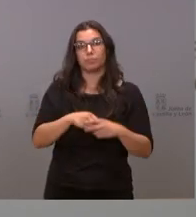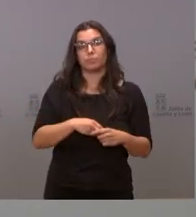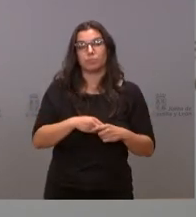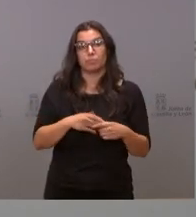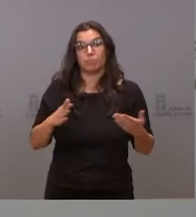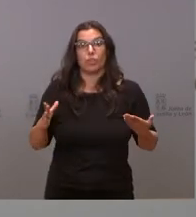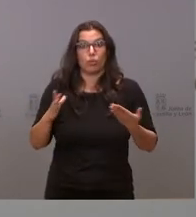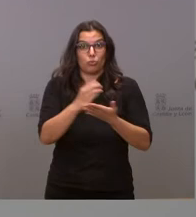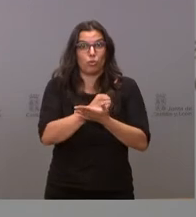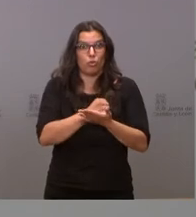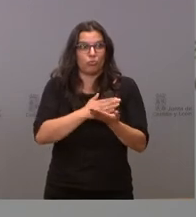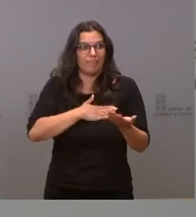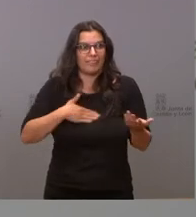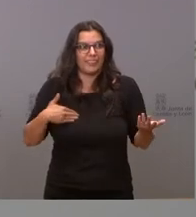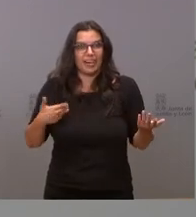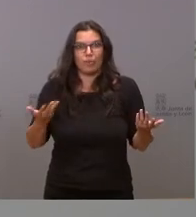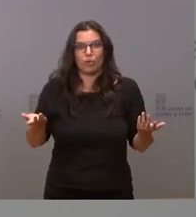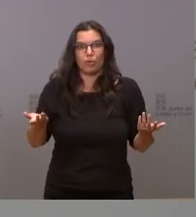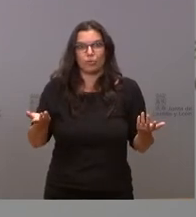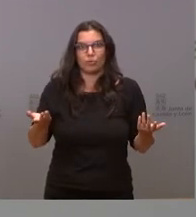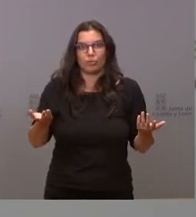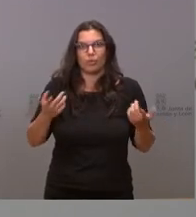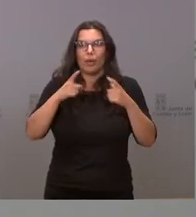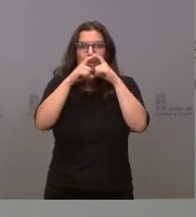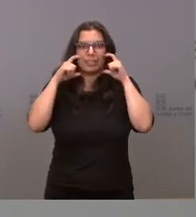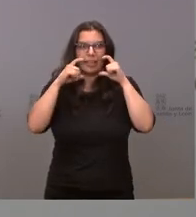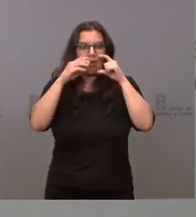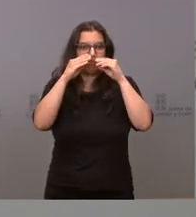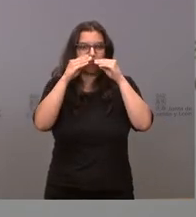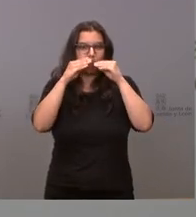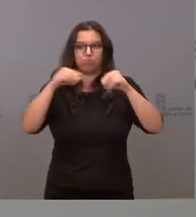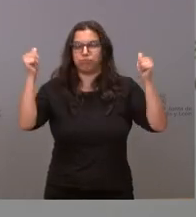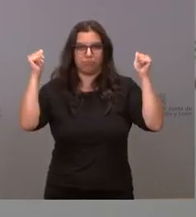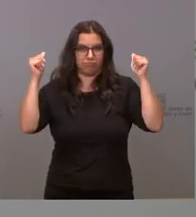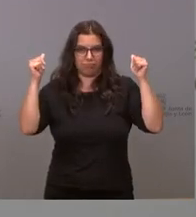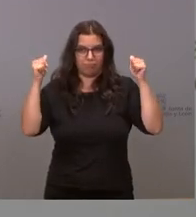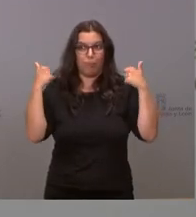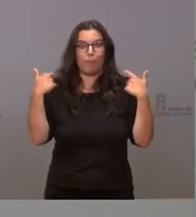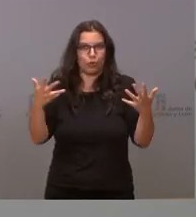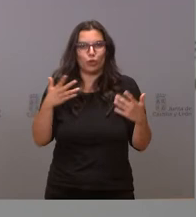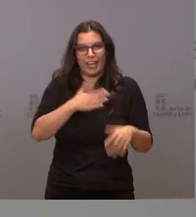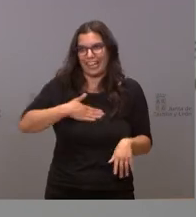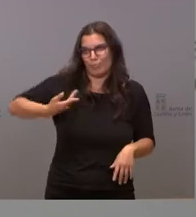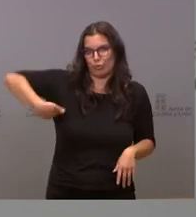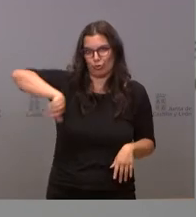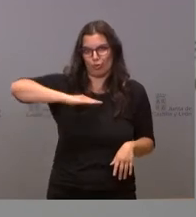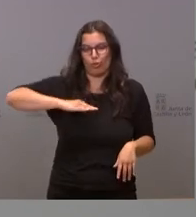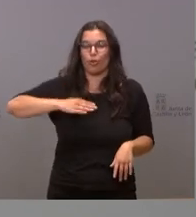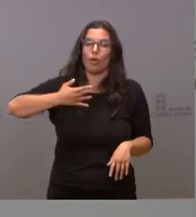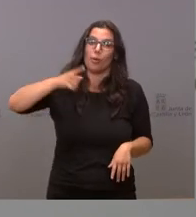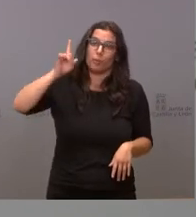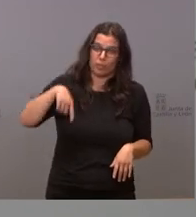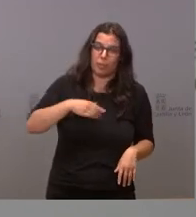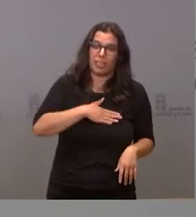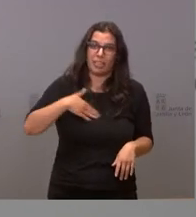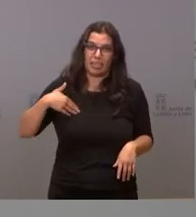lo que queremos es que la mascarilla desaparezca de nuestras vidas cuanto antes, pero también lo que queremos